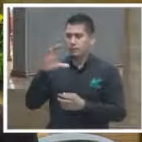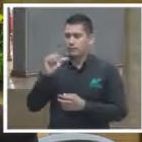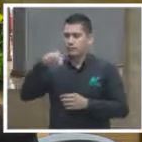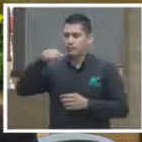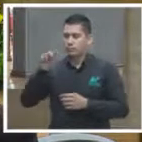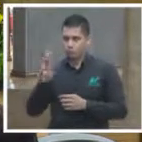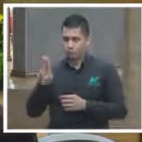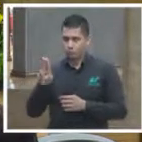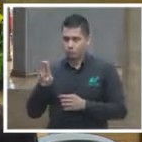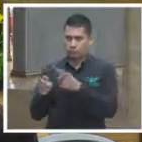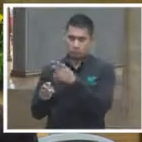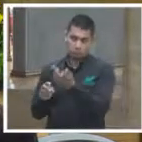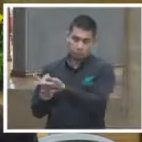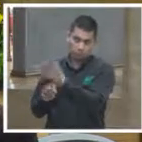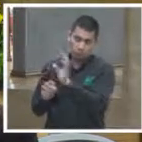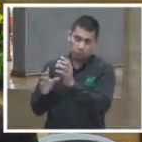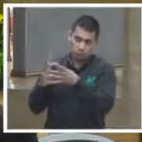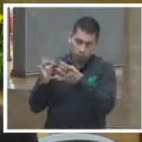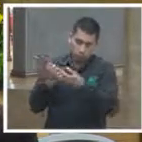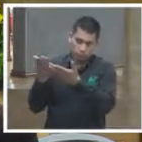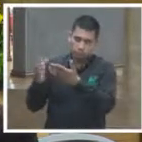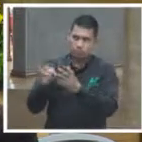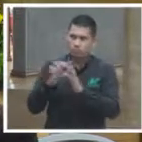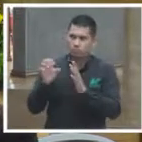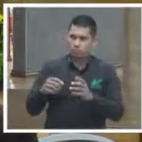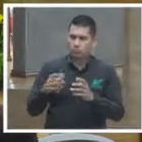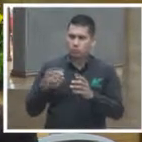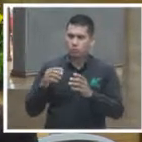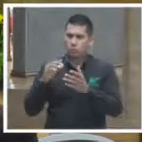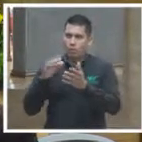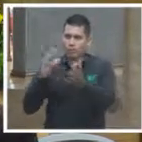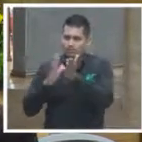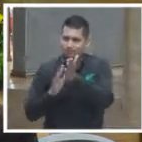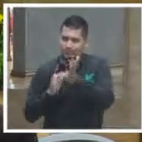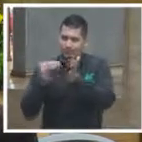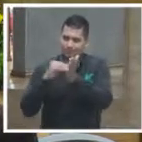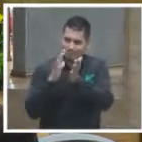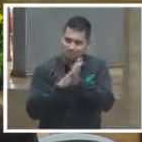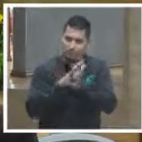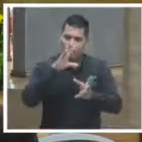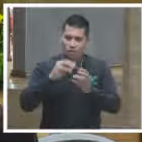es verdad que la rendición de cuentas tiene un nivel de explicación y justificación pero